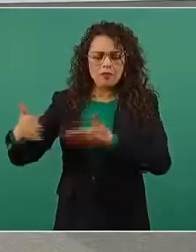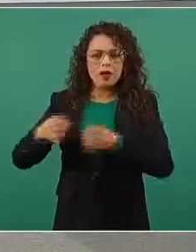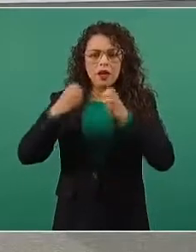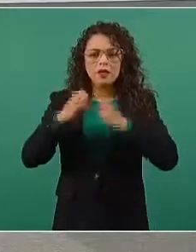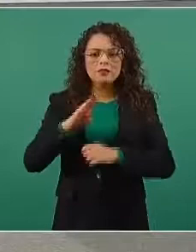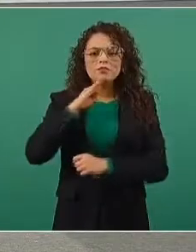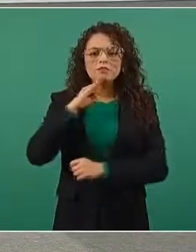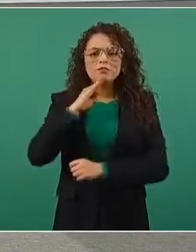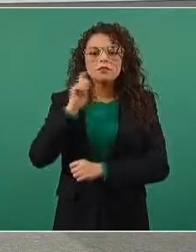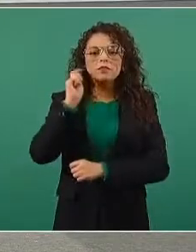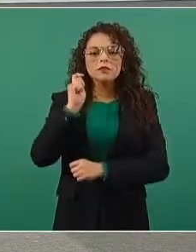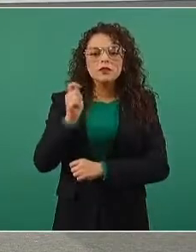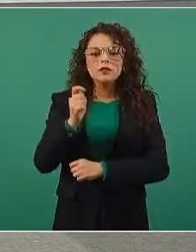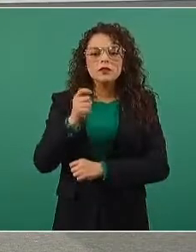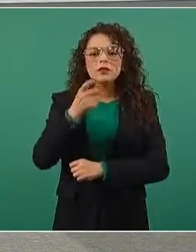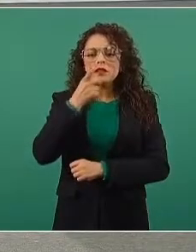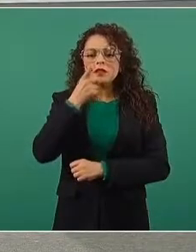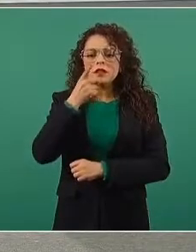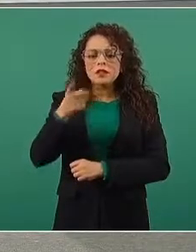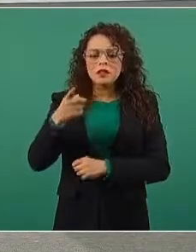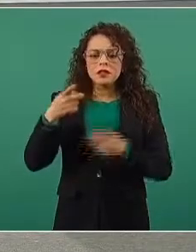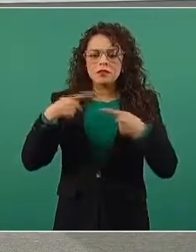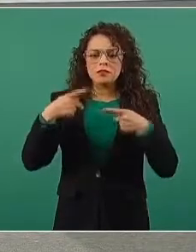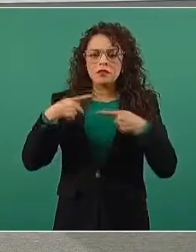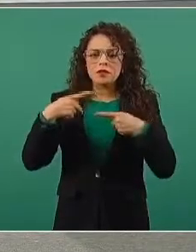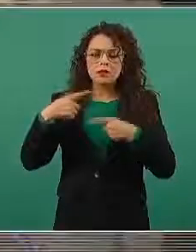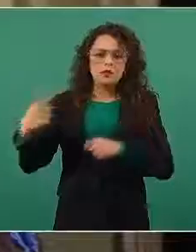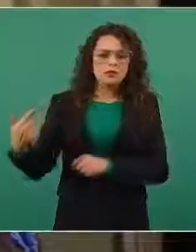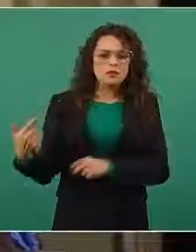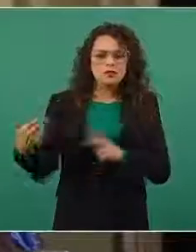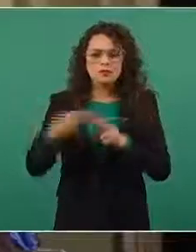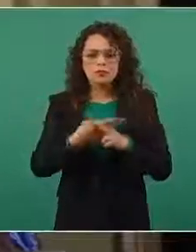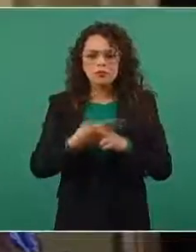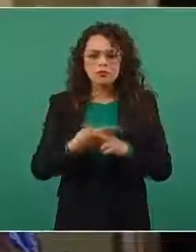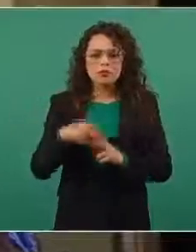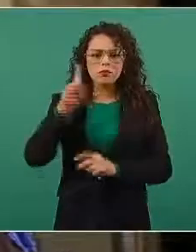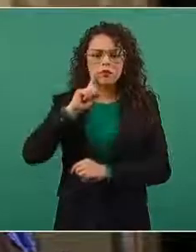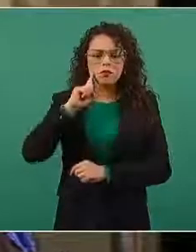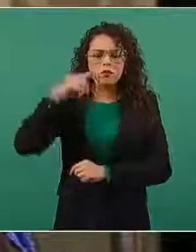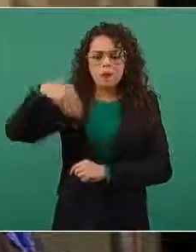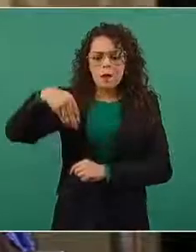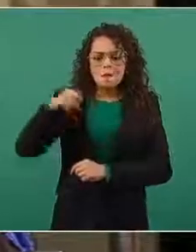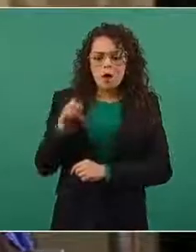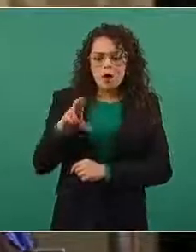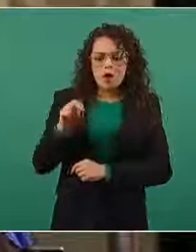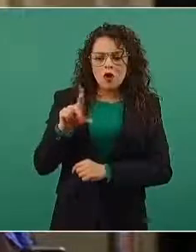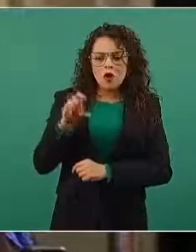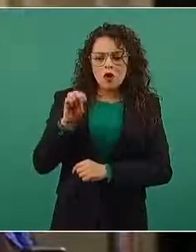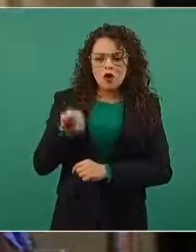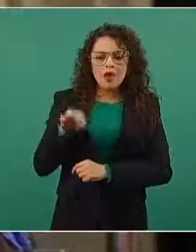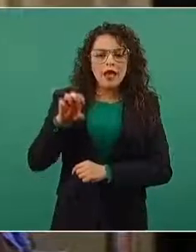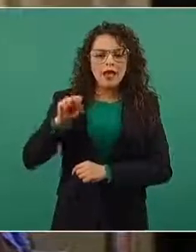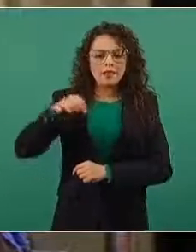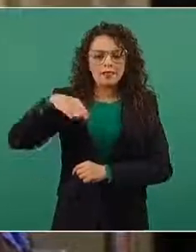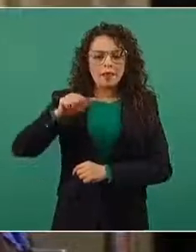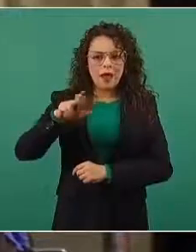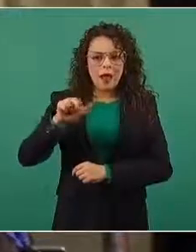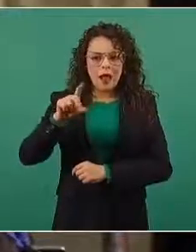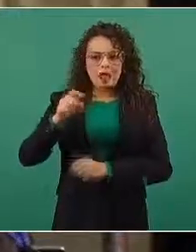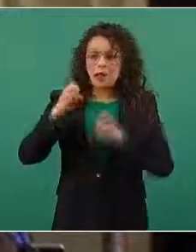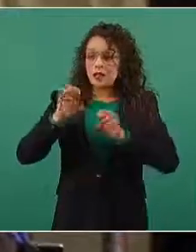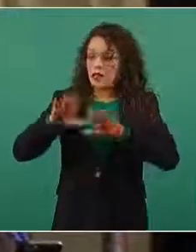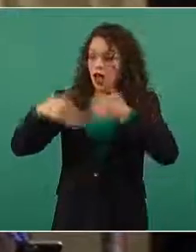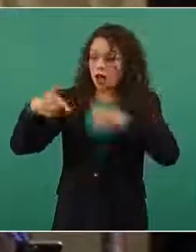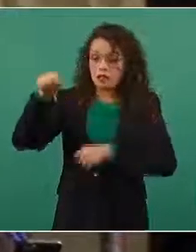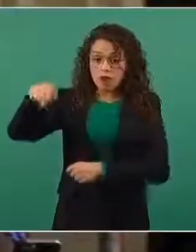del presunto culpable del asesinato de la candidata de Moroleón, la señora Esmeralda García. Está afuera de aquí de Palacio.